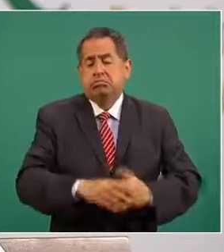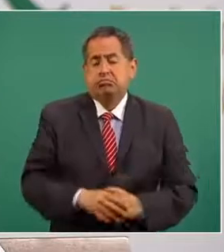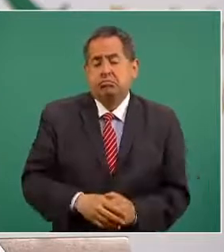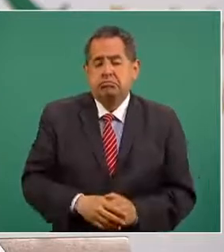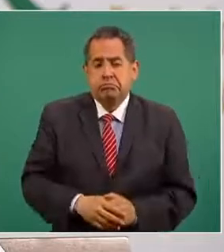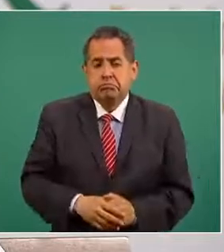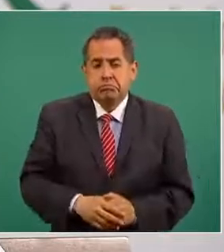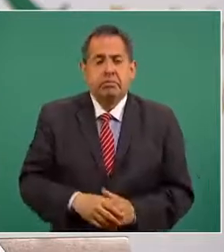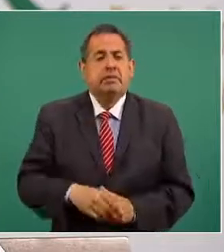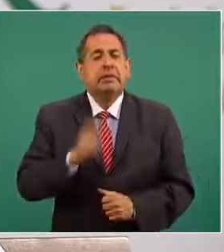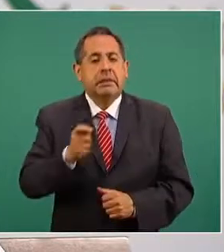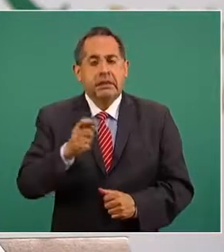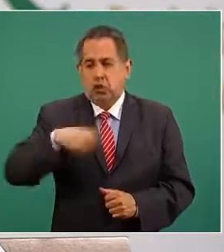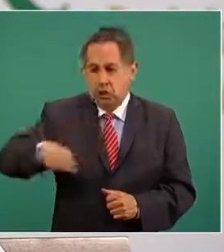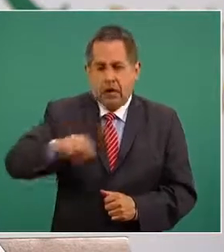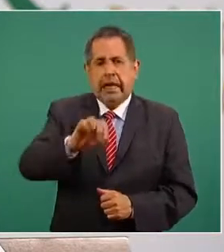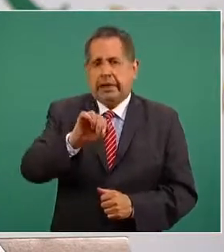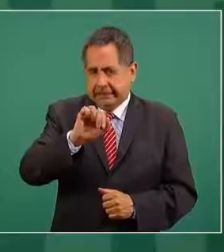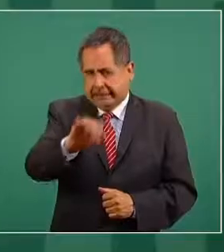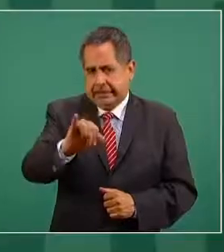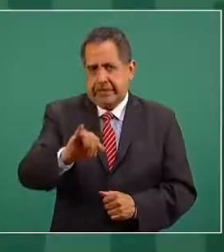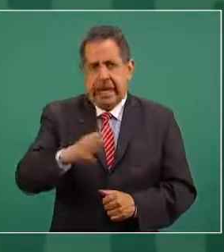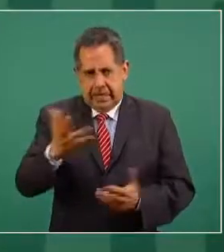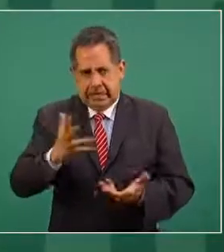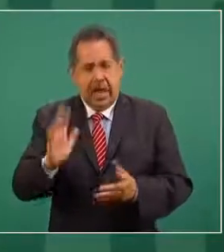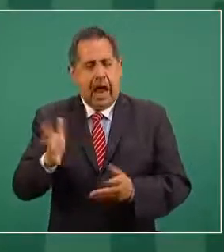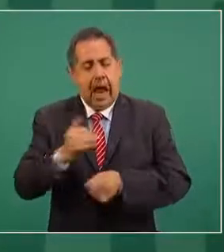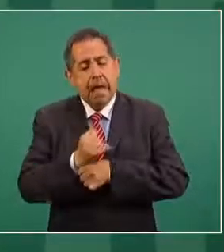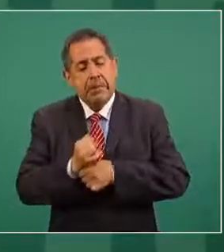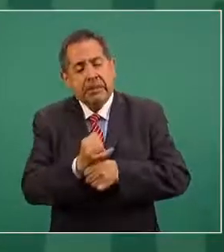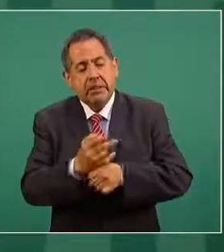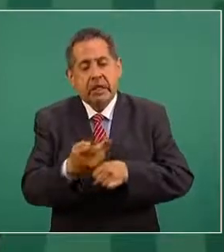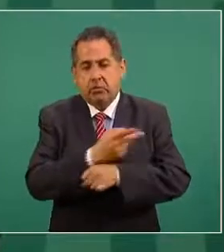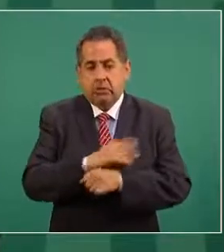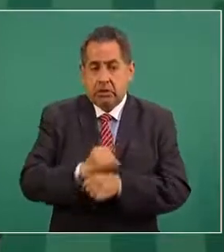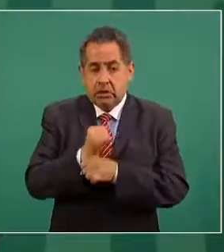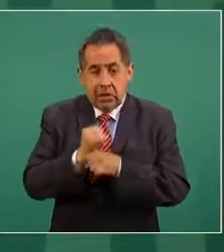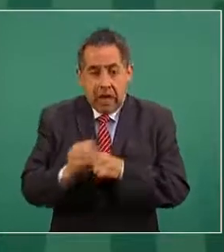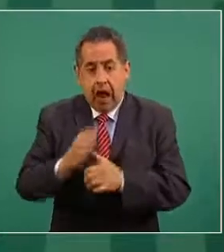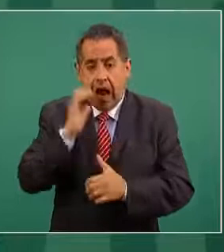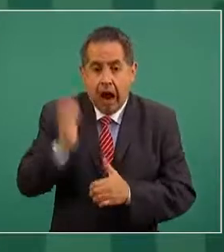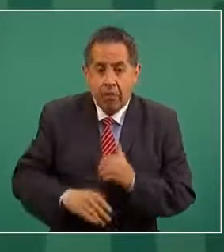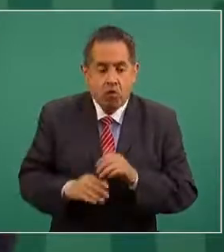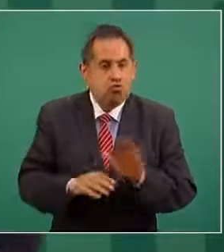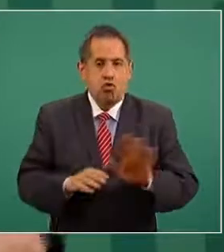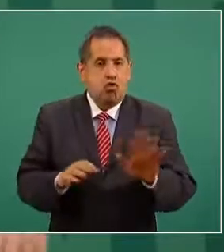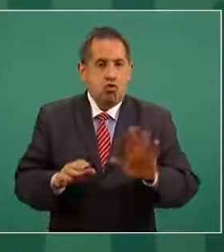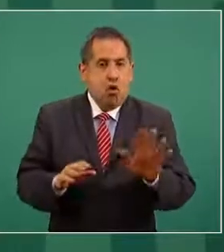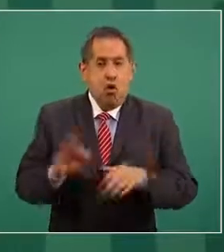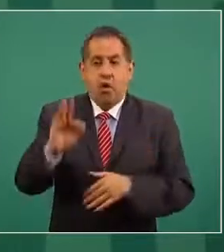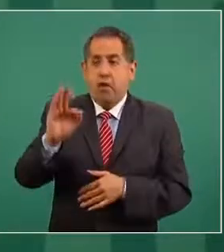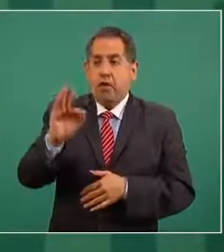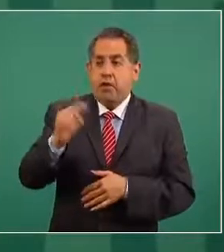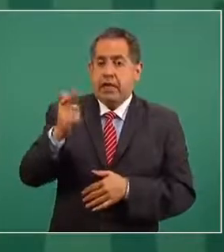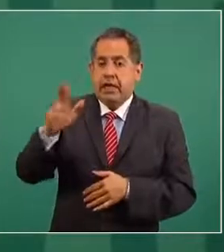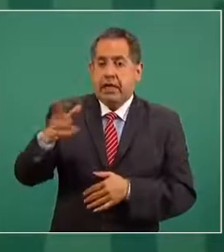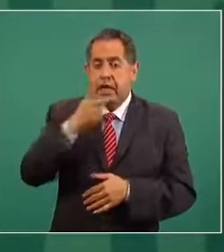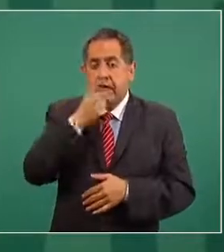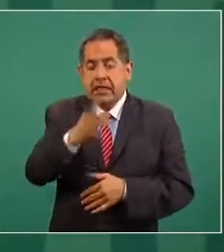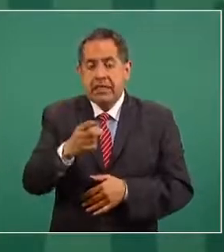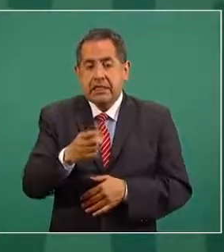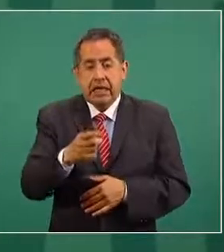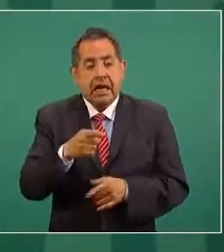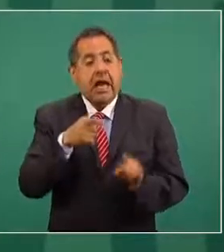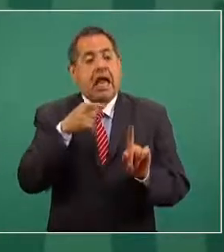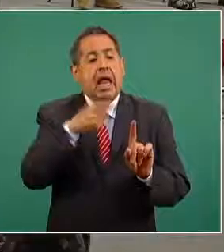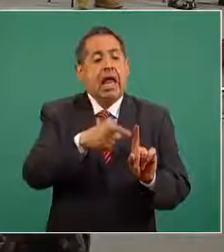de se han el proceso de investigación. Ahora, ¿ya concluyó? No, no es lo que dice la fiscalía. La fiscalía se refiere a General de